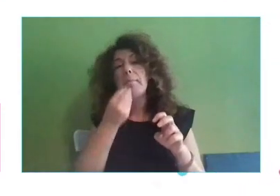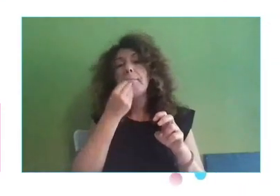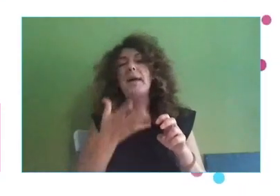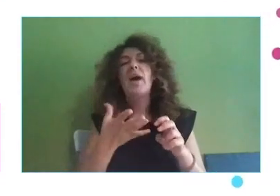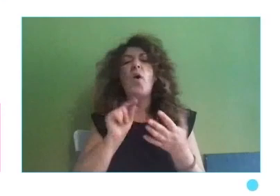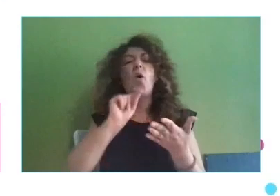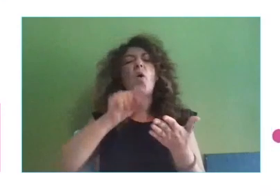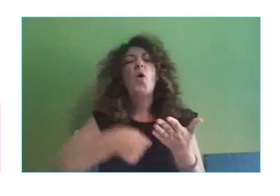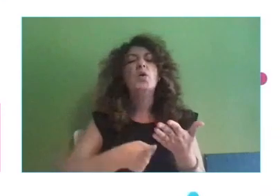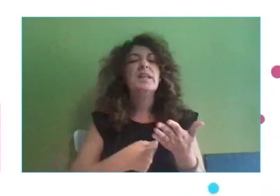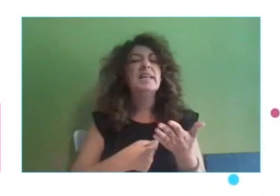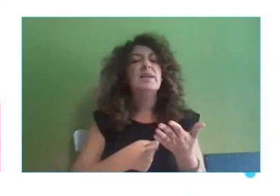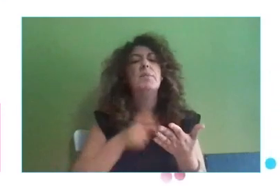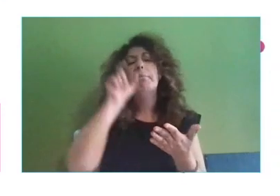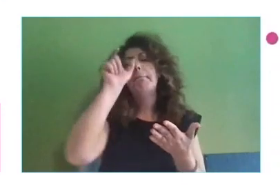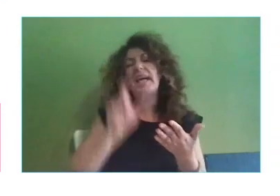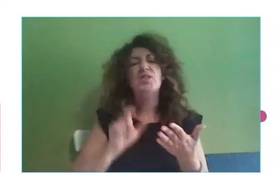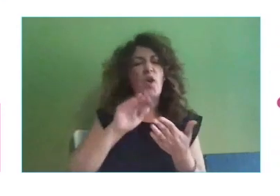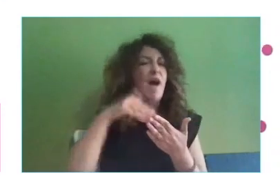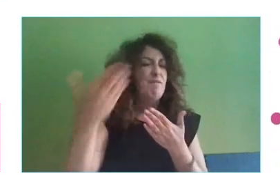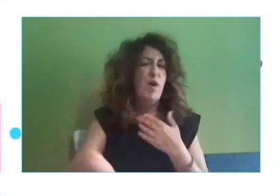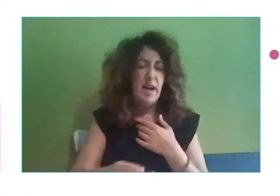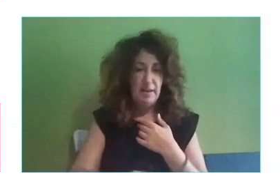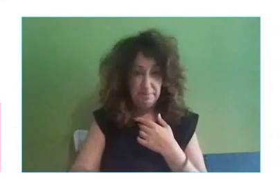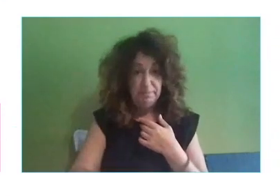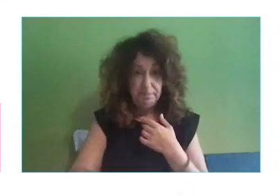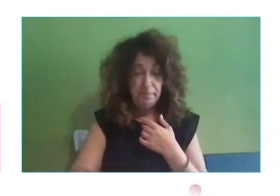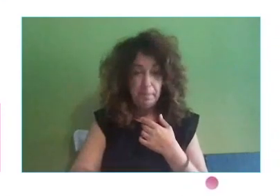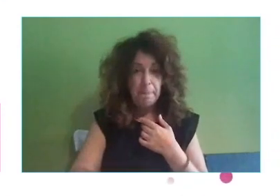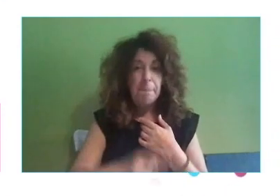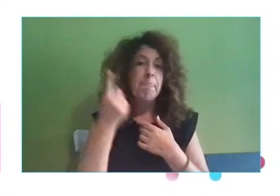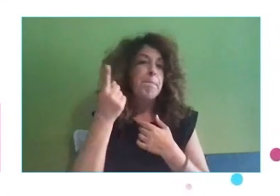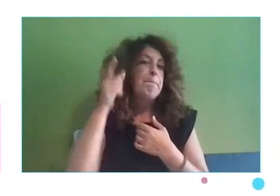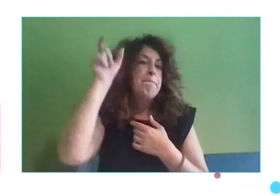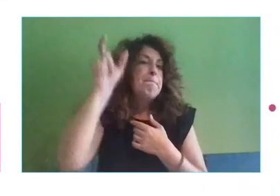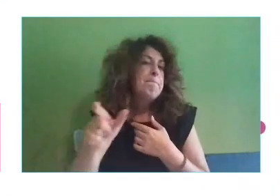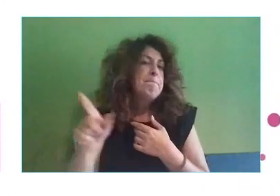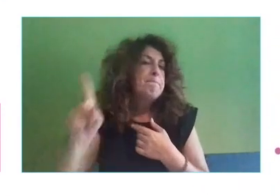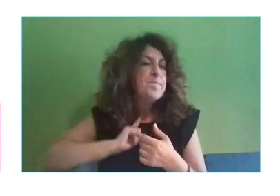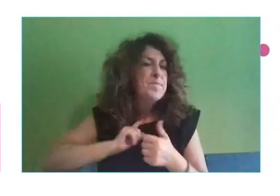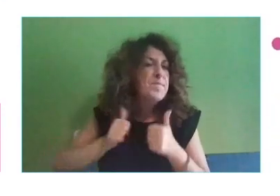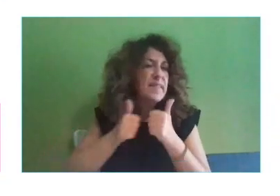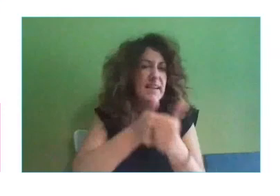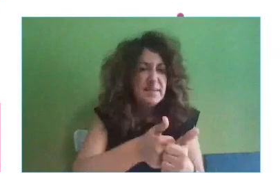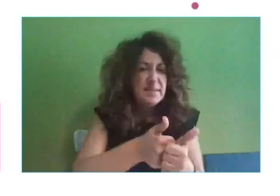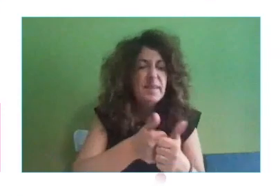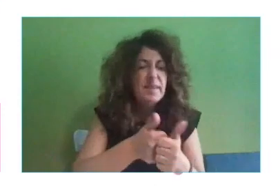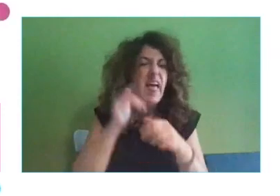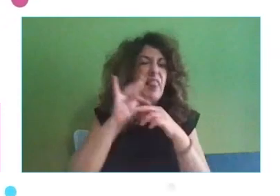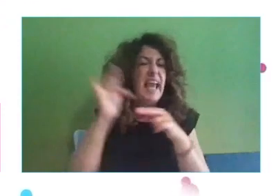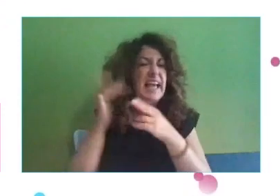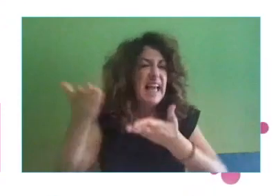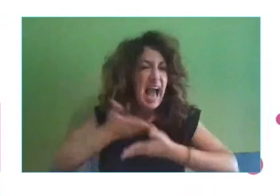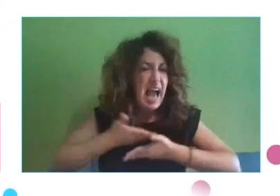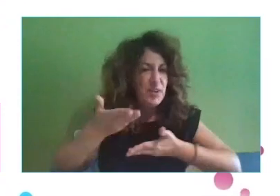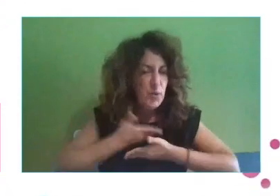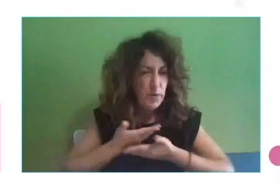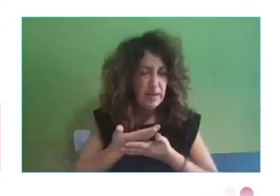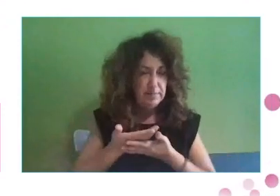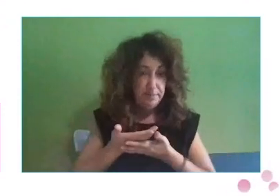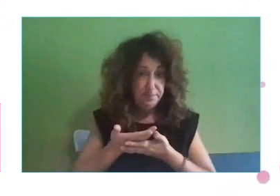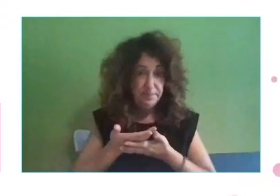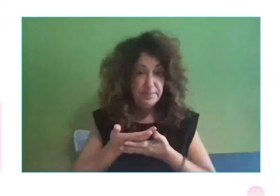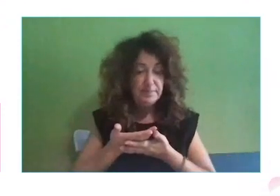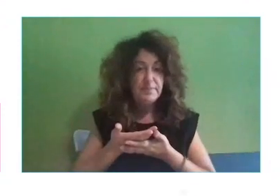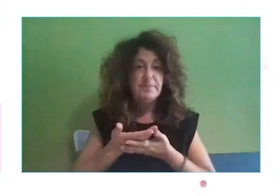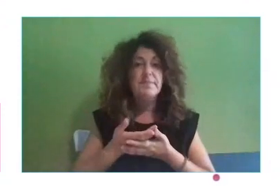perfil externo. Un perfil externo que es ese agente digitalizador y ese agente digitalizador puede tener varias facetas. Y ahí